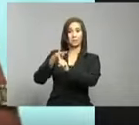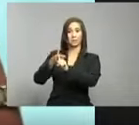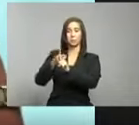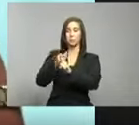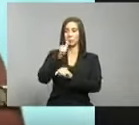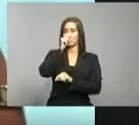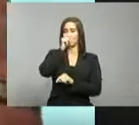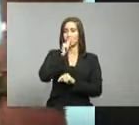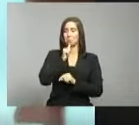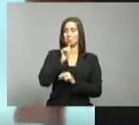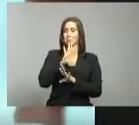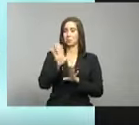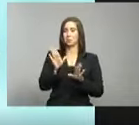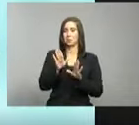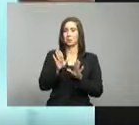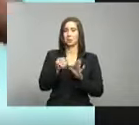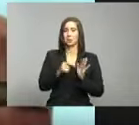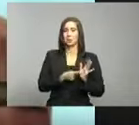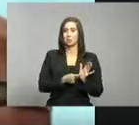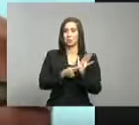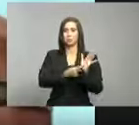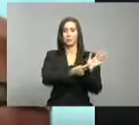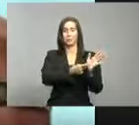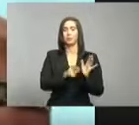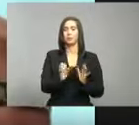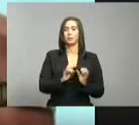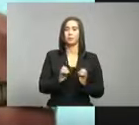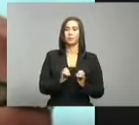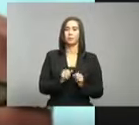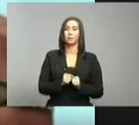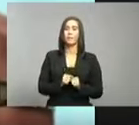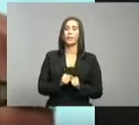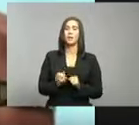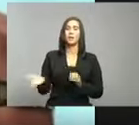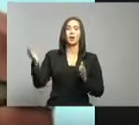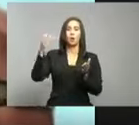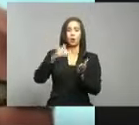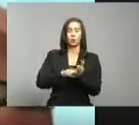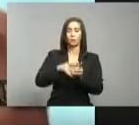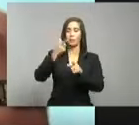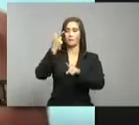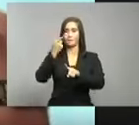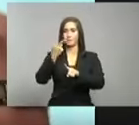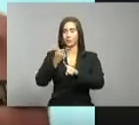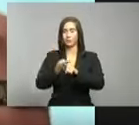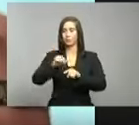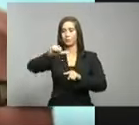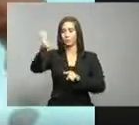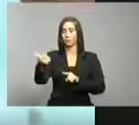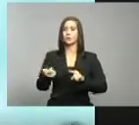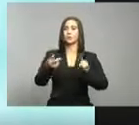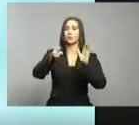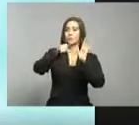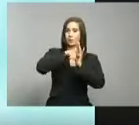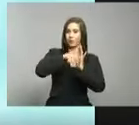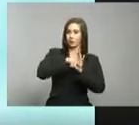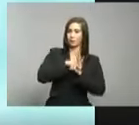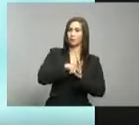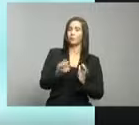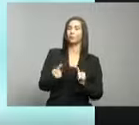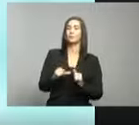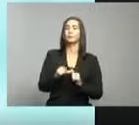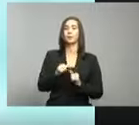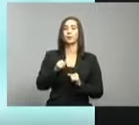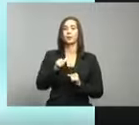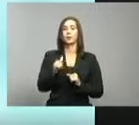luego una siguiente prueba desde esa misma fecha dio positivo, luego la siguiente prueba dio negativo y ahora